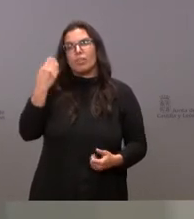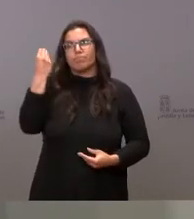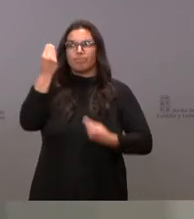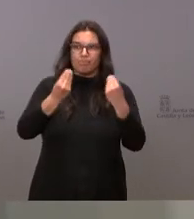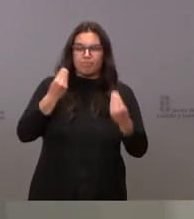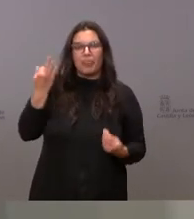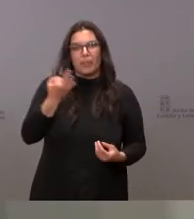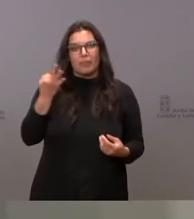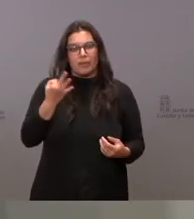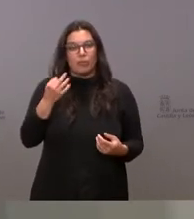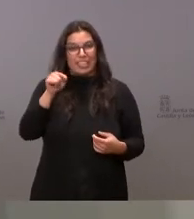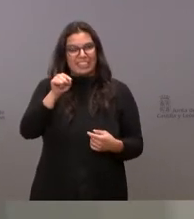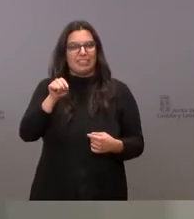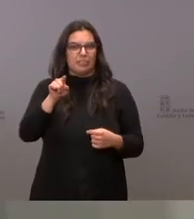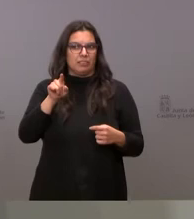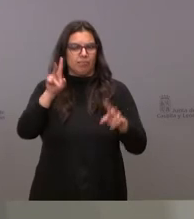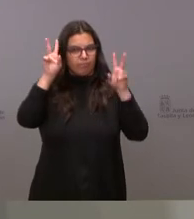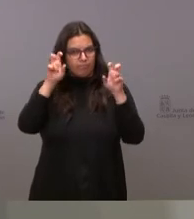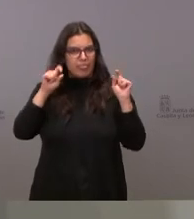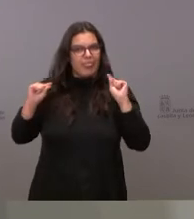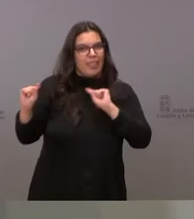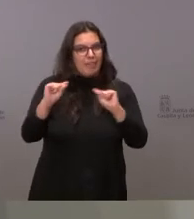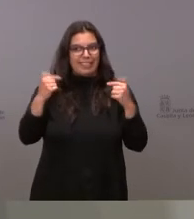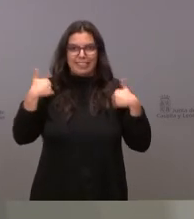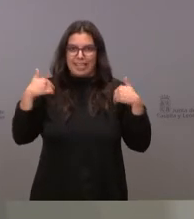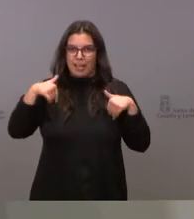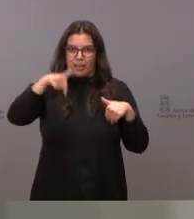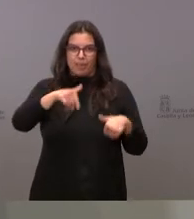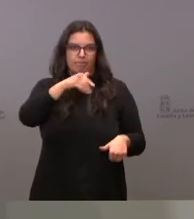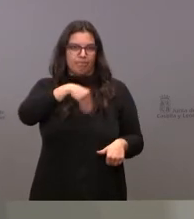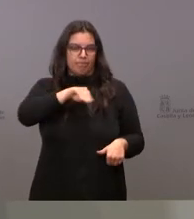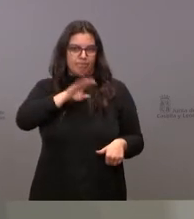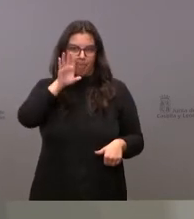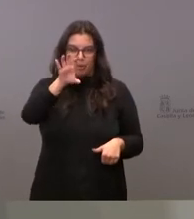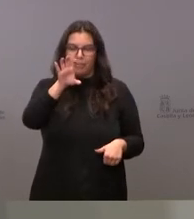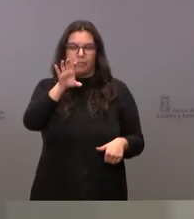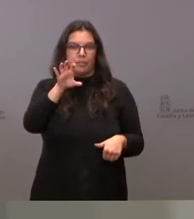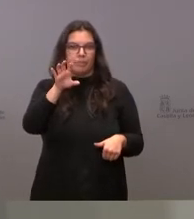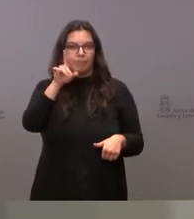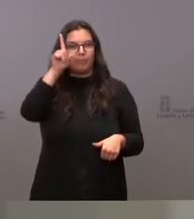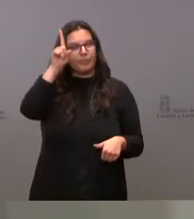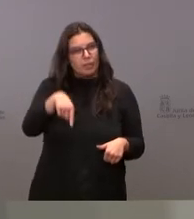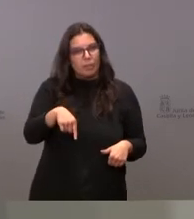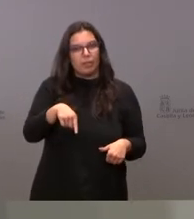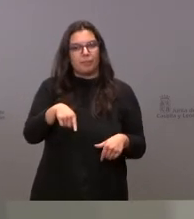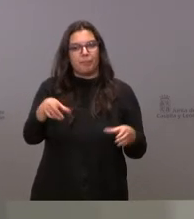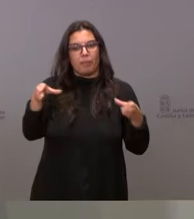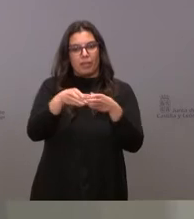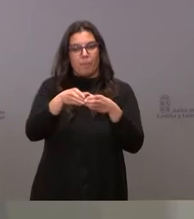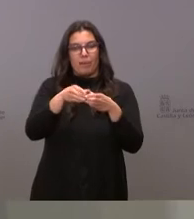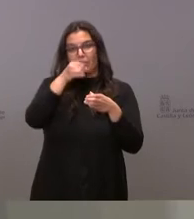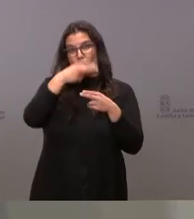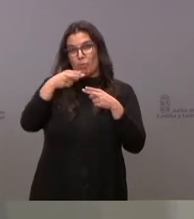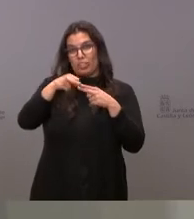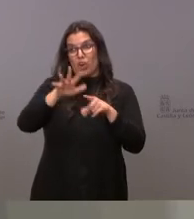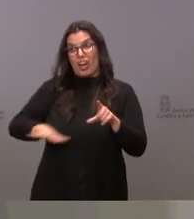otro día, y yo creo que este es el debate que es urgente en este país y es el debate que es urgente también en los partidos nacionales, es